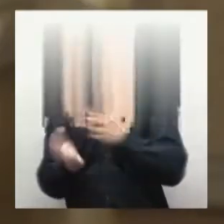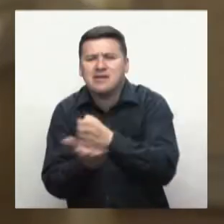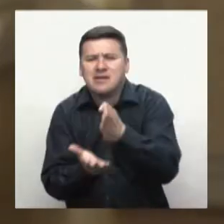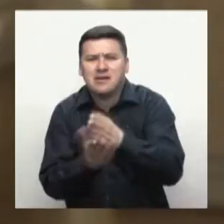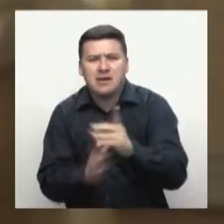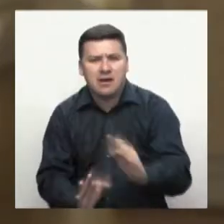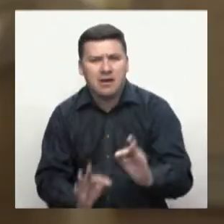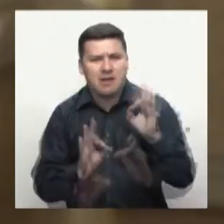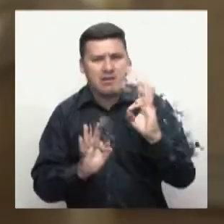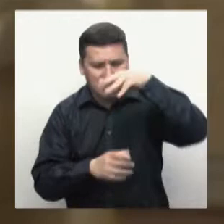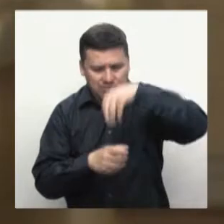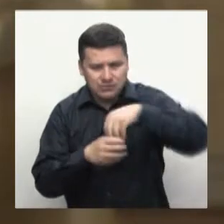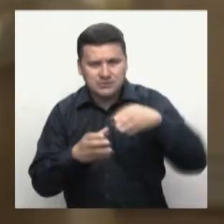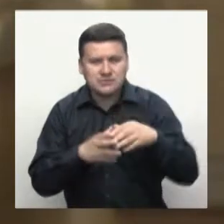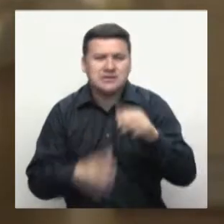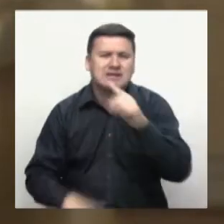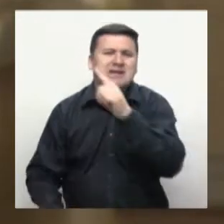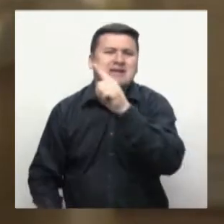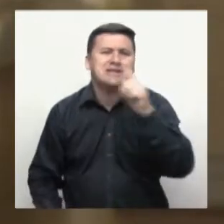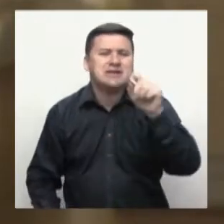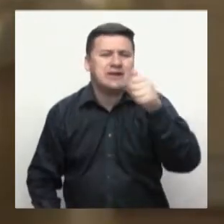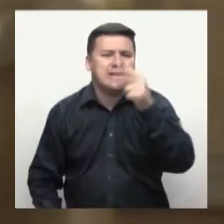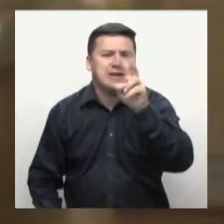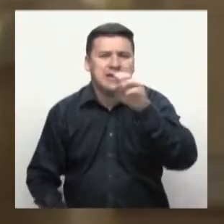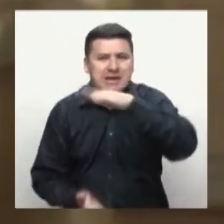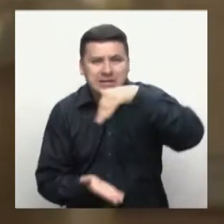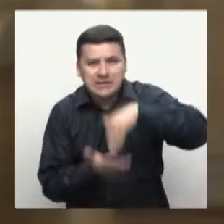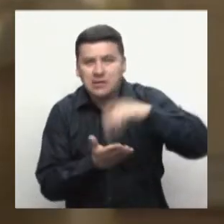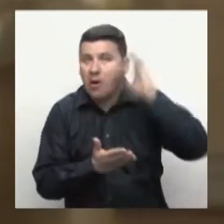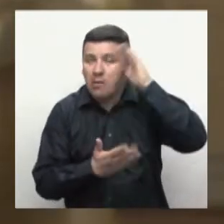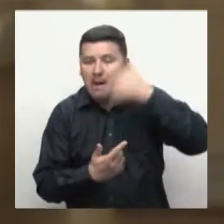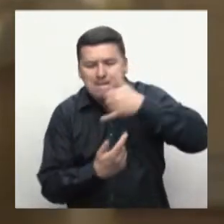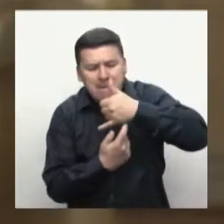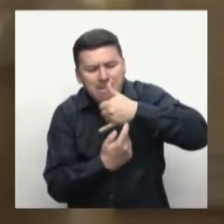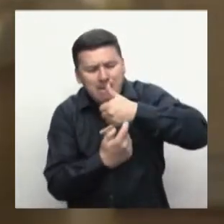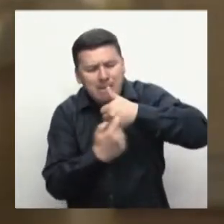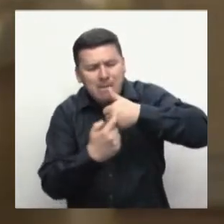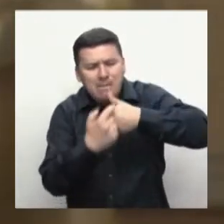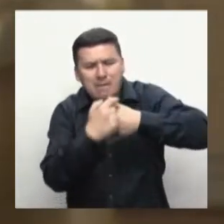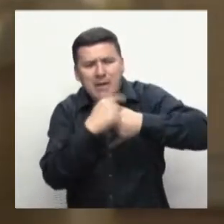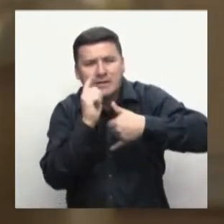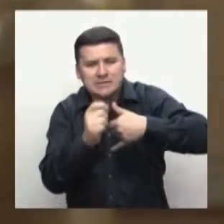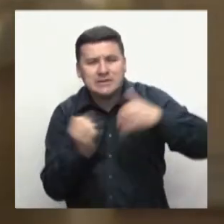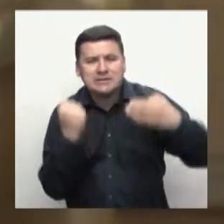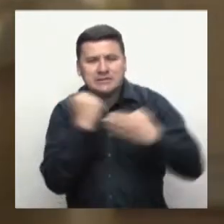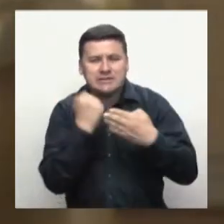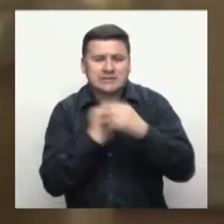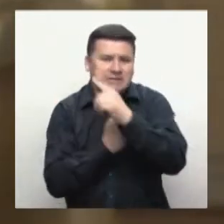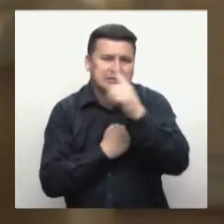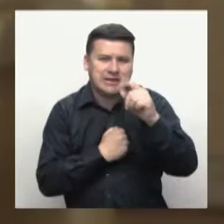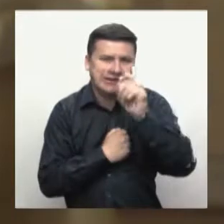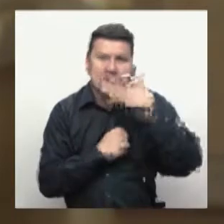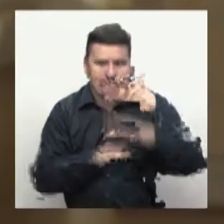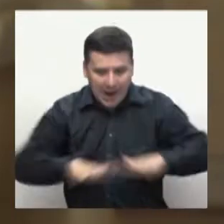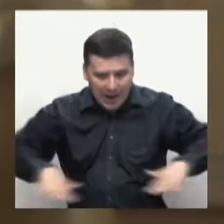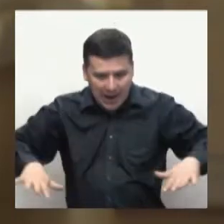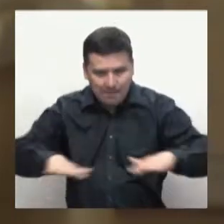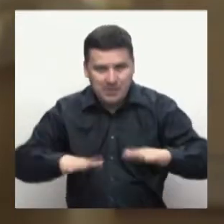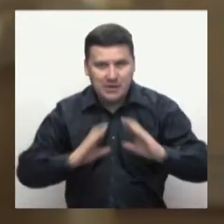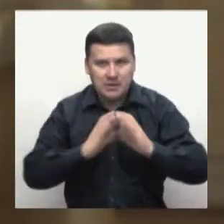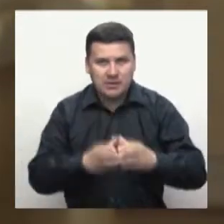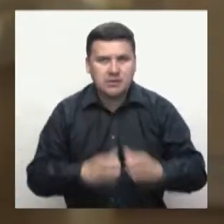En 117 centros de formación profesional en todo el país, los esperan los mejores